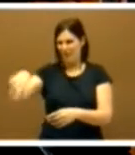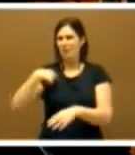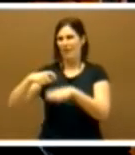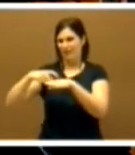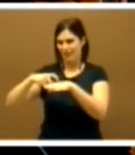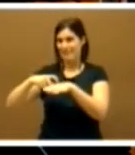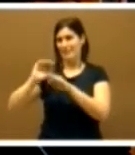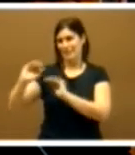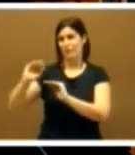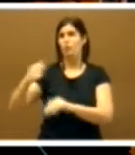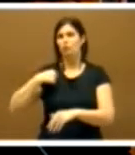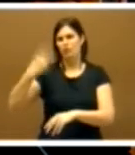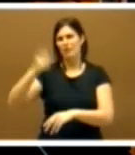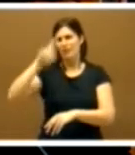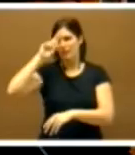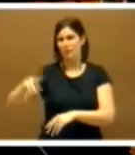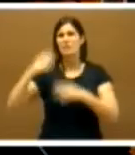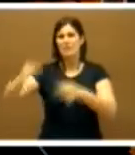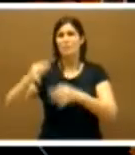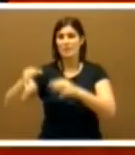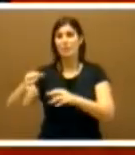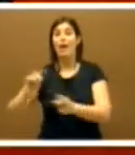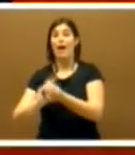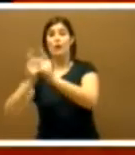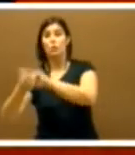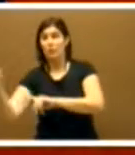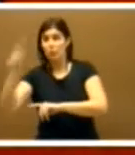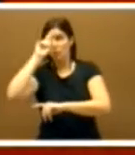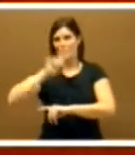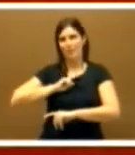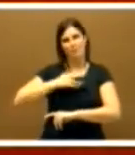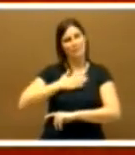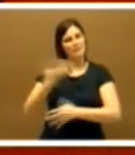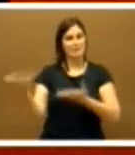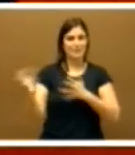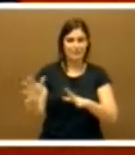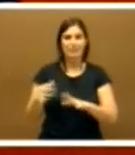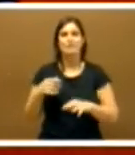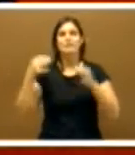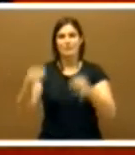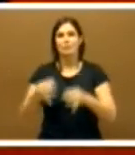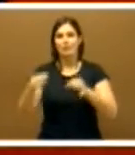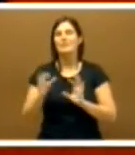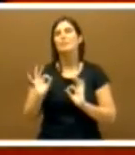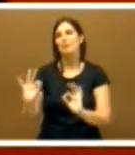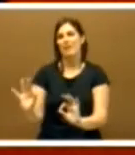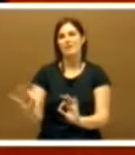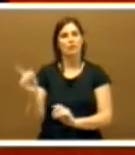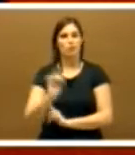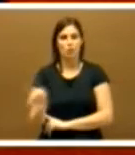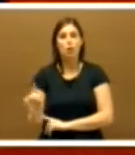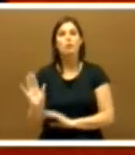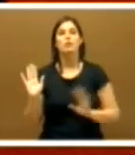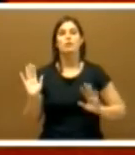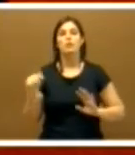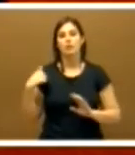del mundo. No siempre fue así a la viceversa. Quiero recordar en este acto que no siempre así ha sido y que a lo largo de